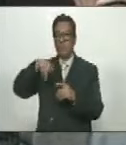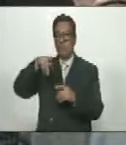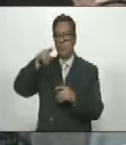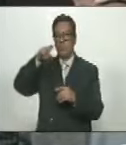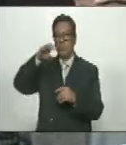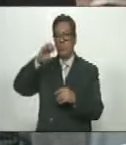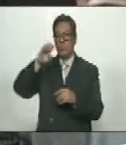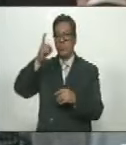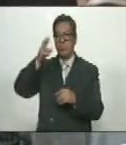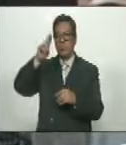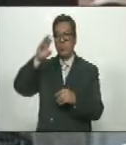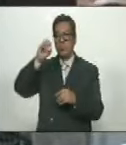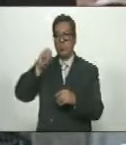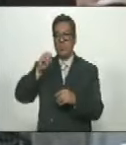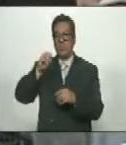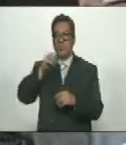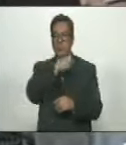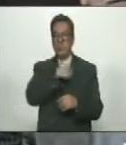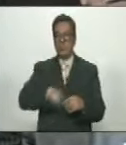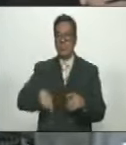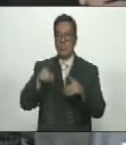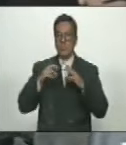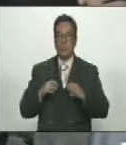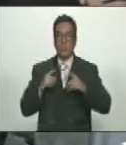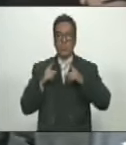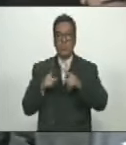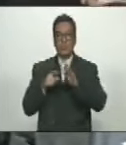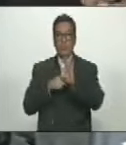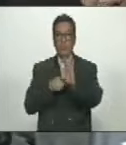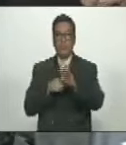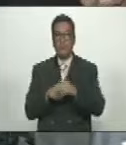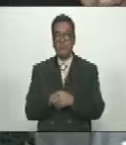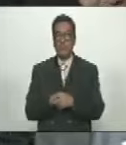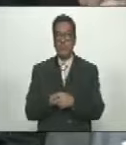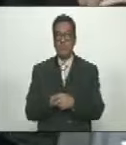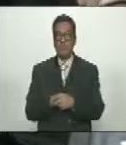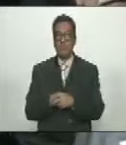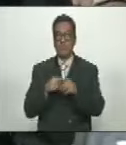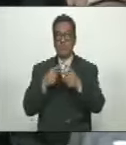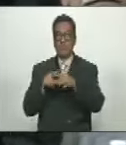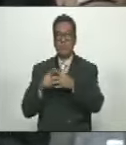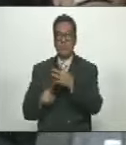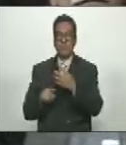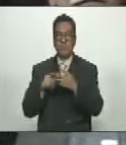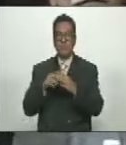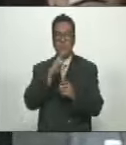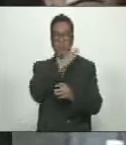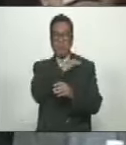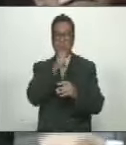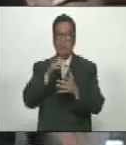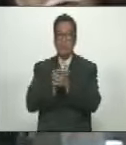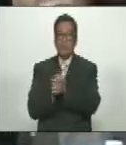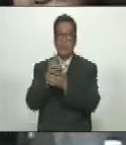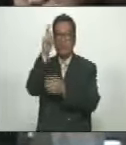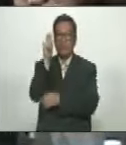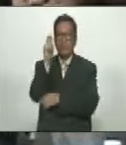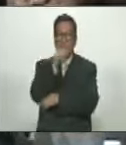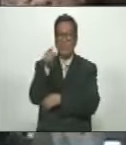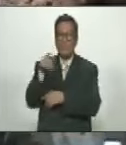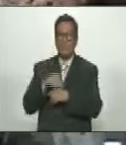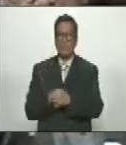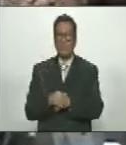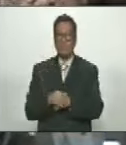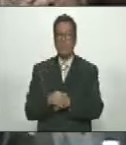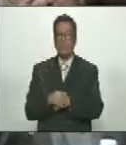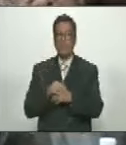Preside la Sesión Y demás Integrantes De la Junta Directiva Colegas Diputadas Y diputados